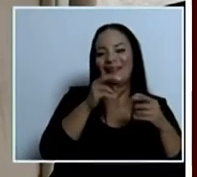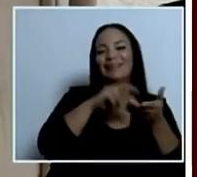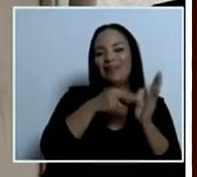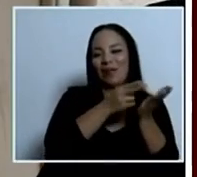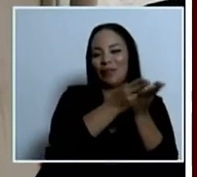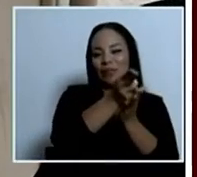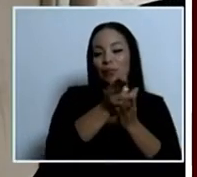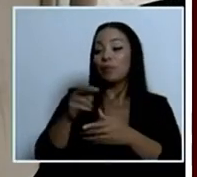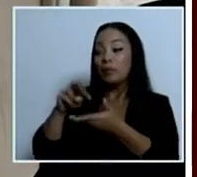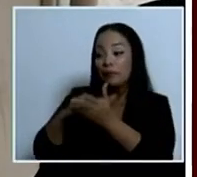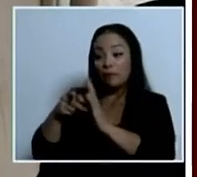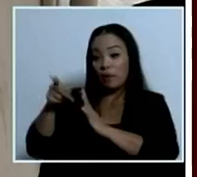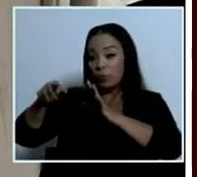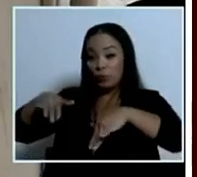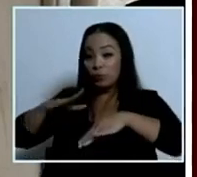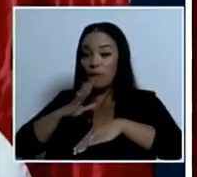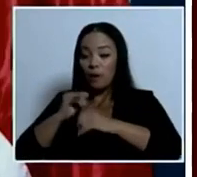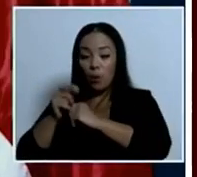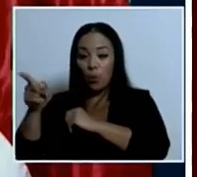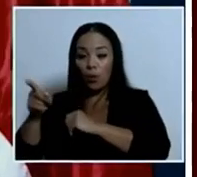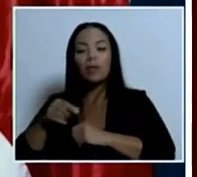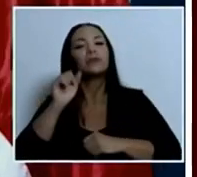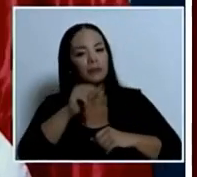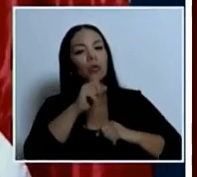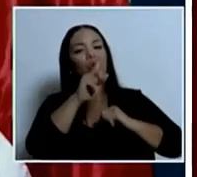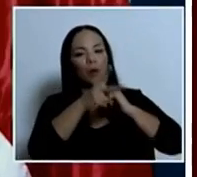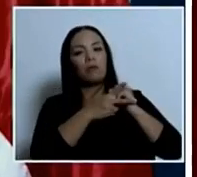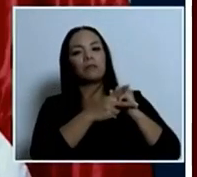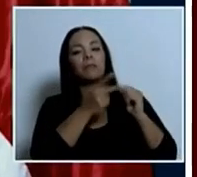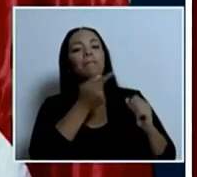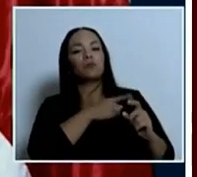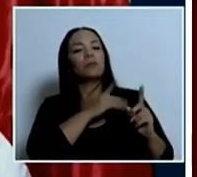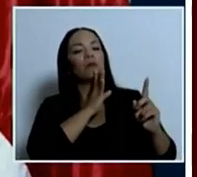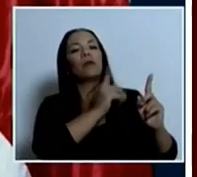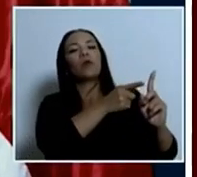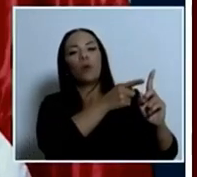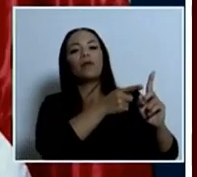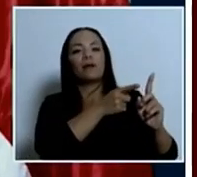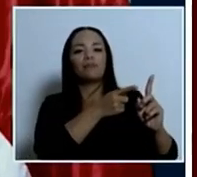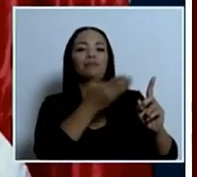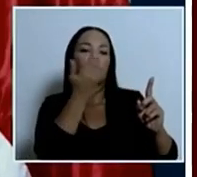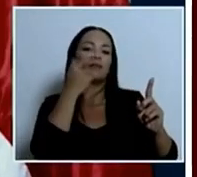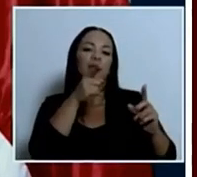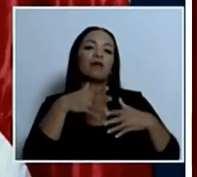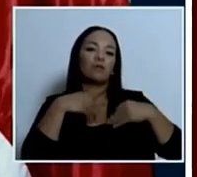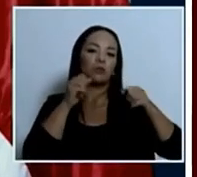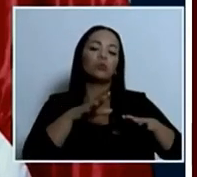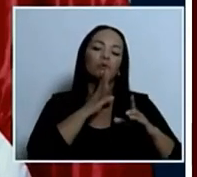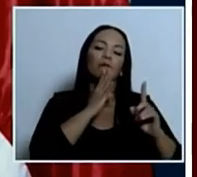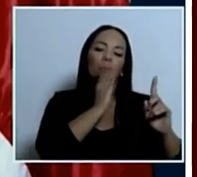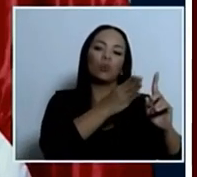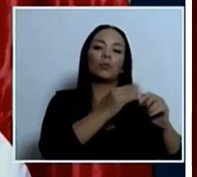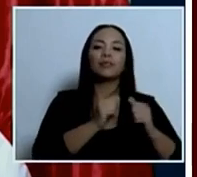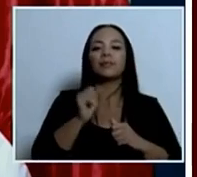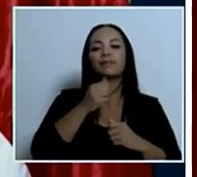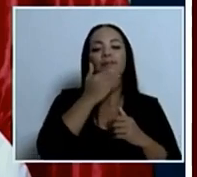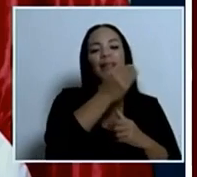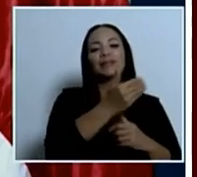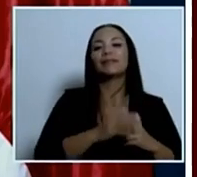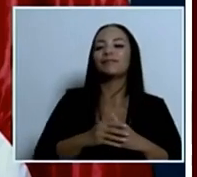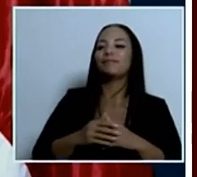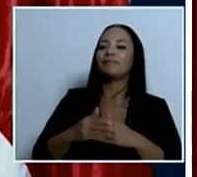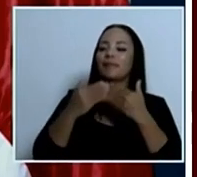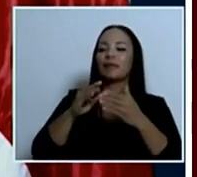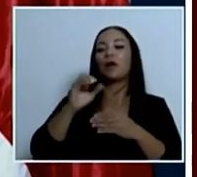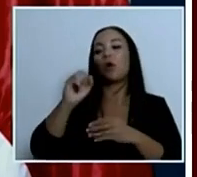yo he hablado con ella una vez sí personalmente desde que ella renunció gracias continuamos con don Oscar